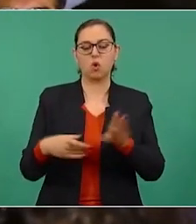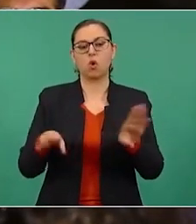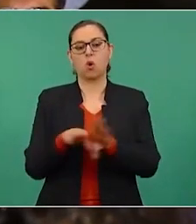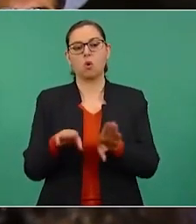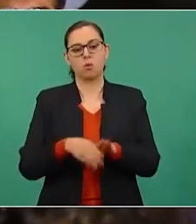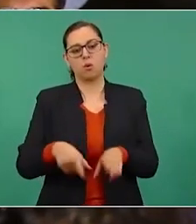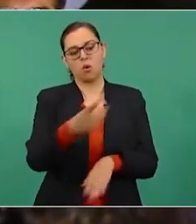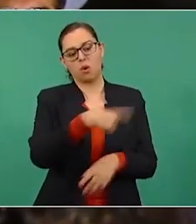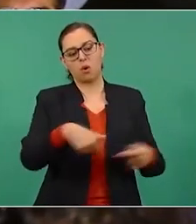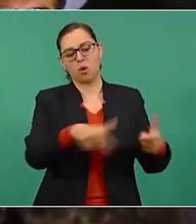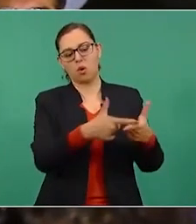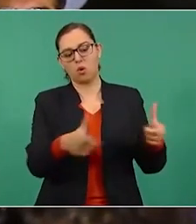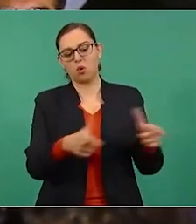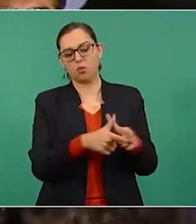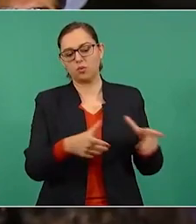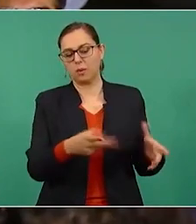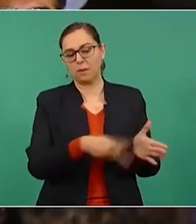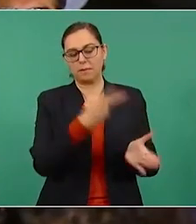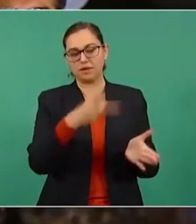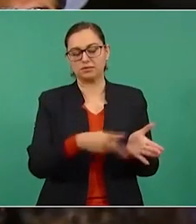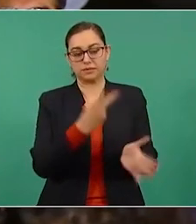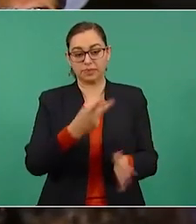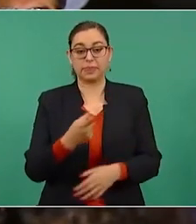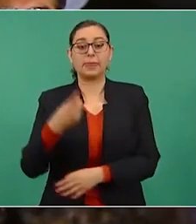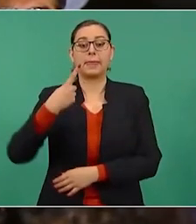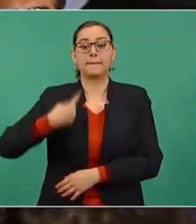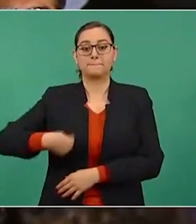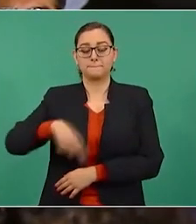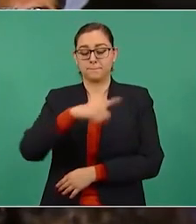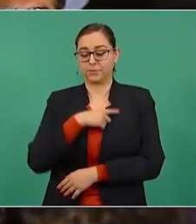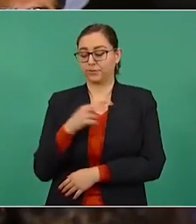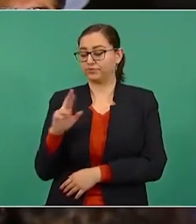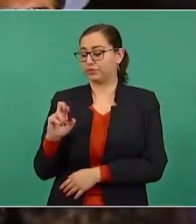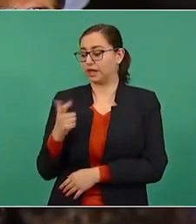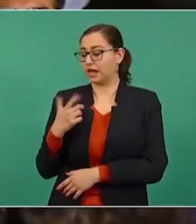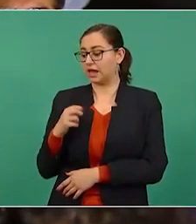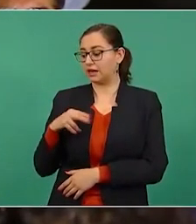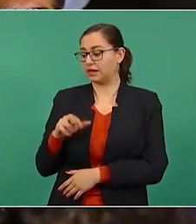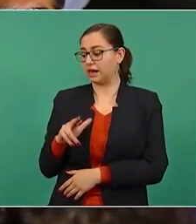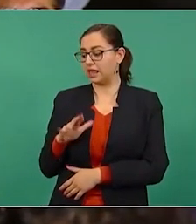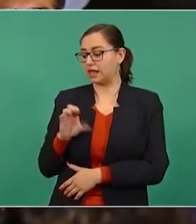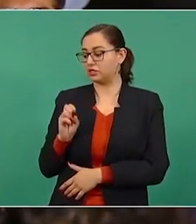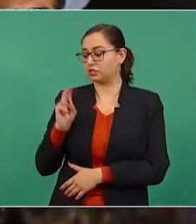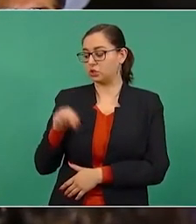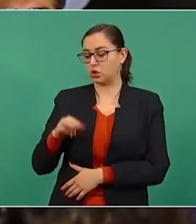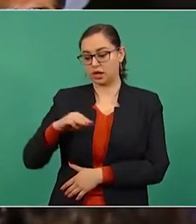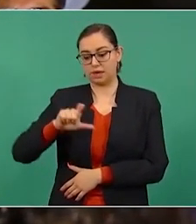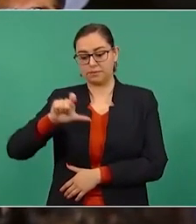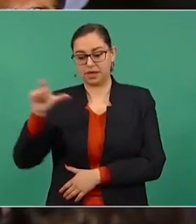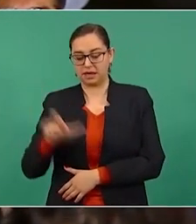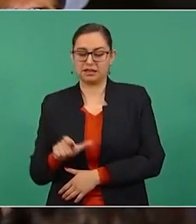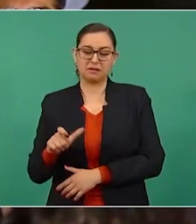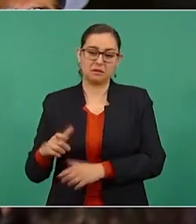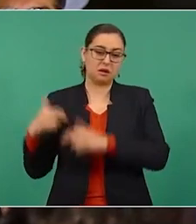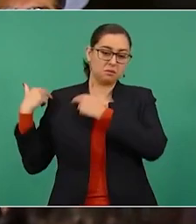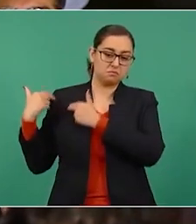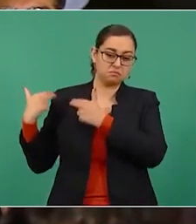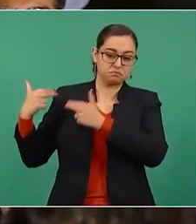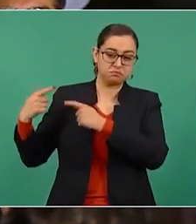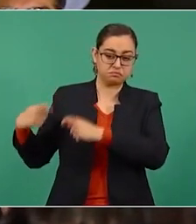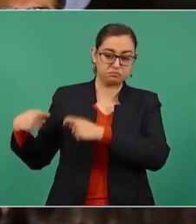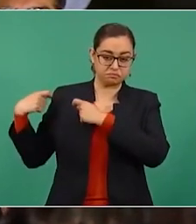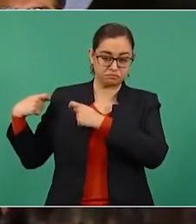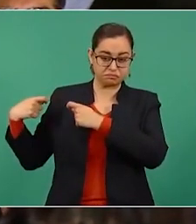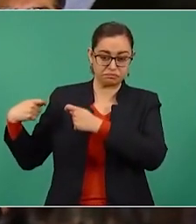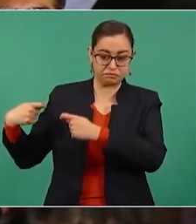Nosotros, en Regeneración MX, que nos sentimos deudores de periodistas históricos y emblemáticos como Ricardo